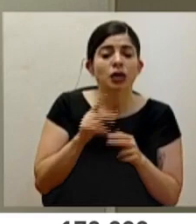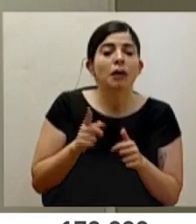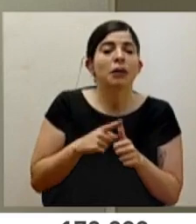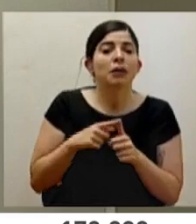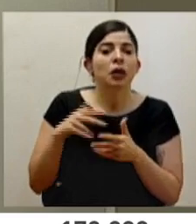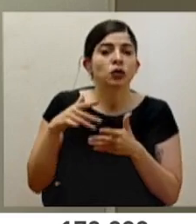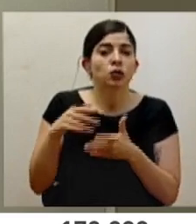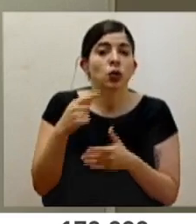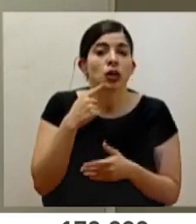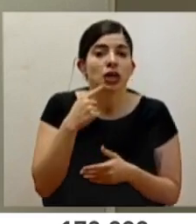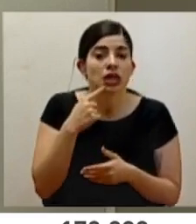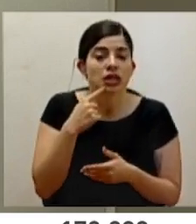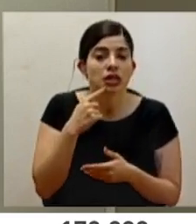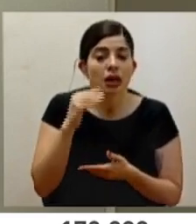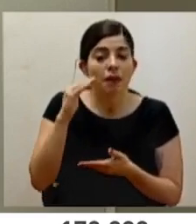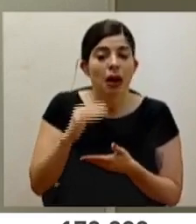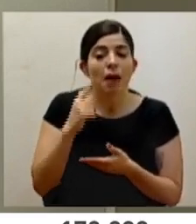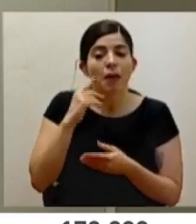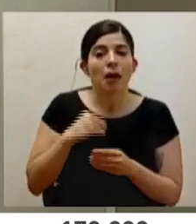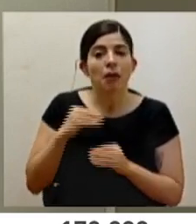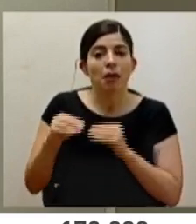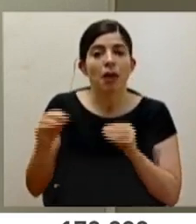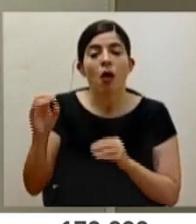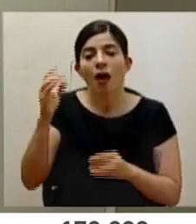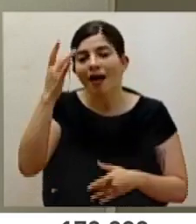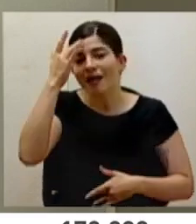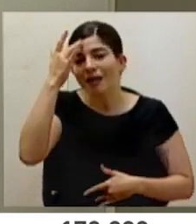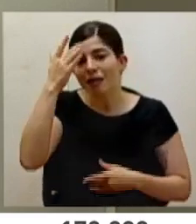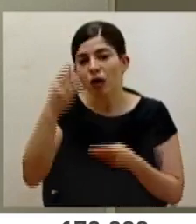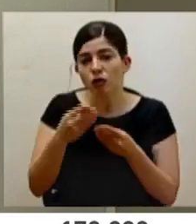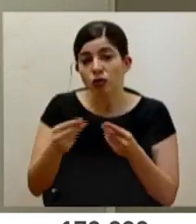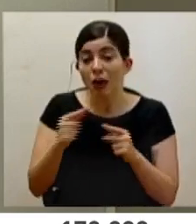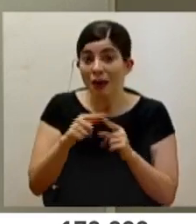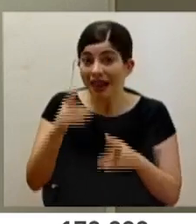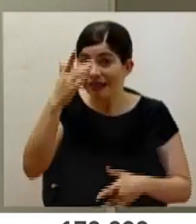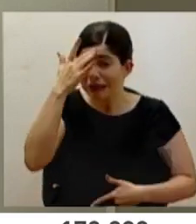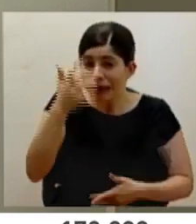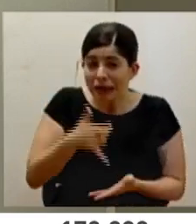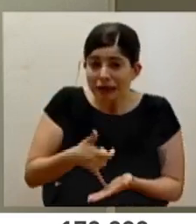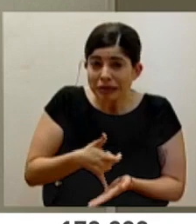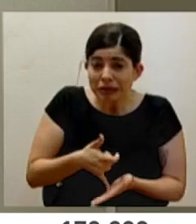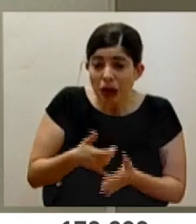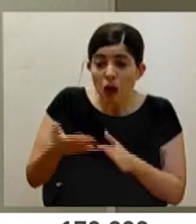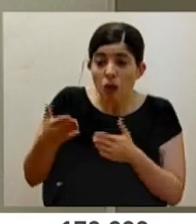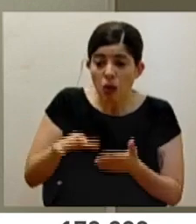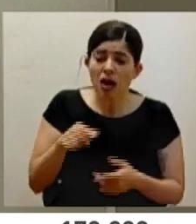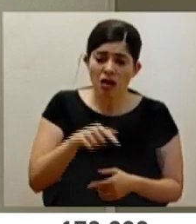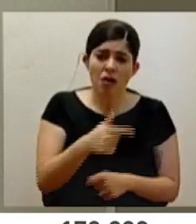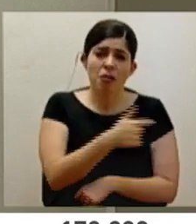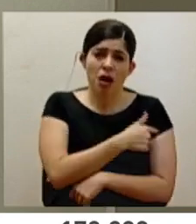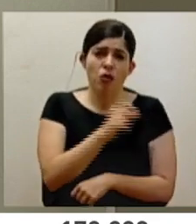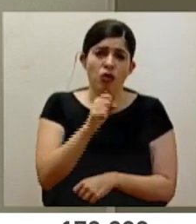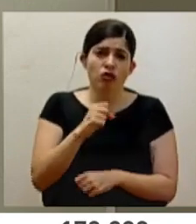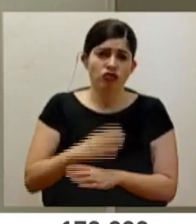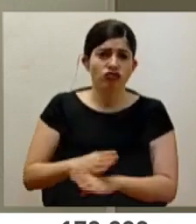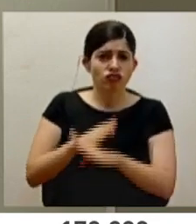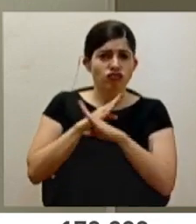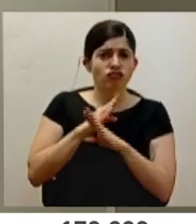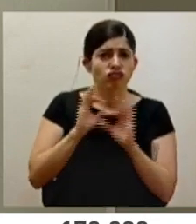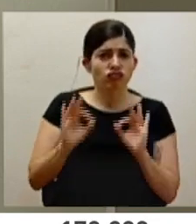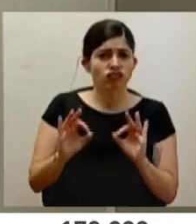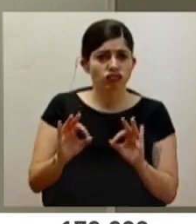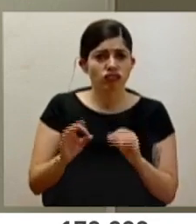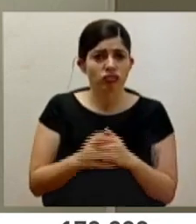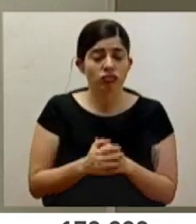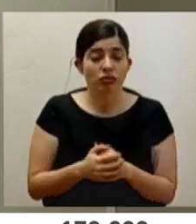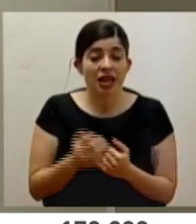para lo que son contagios y enfermedad leve, pero lo que es para enfermedad severa y para muertes sí ha sido efectiva. Y a final